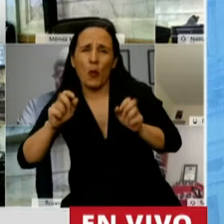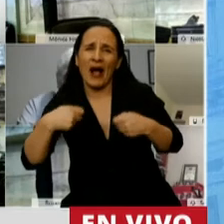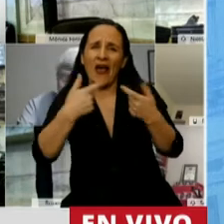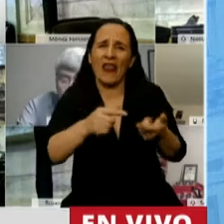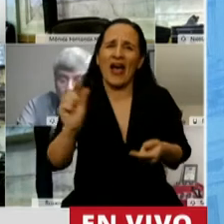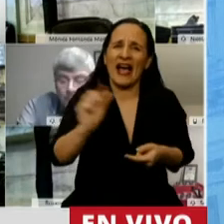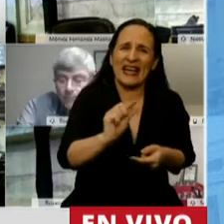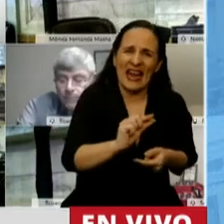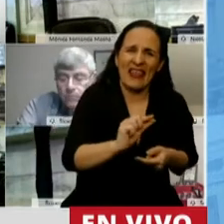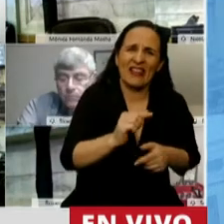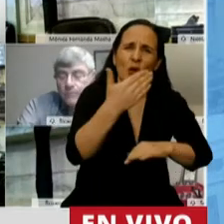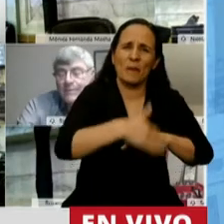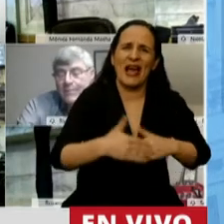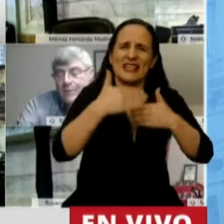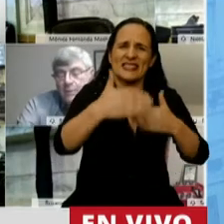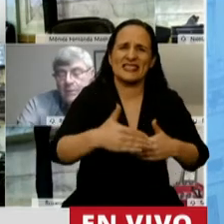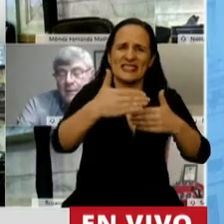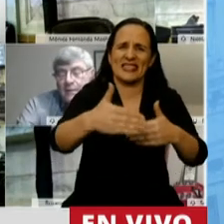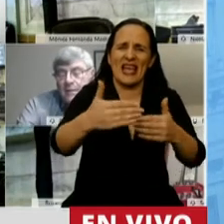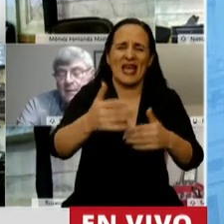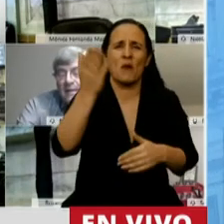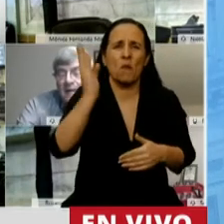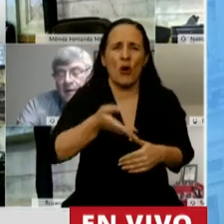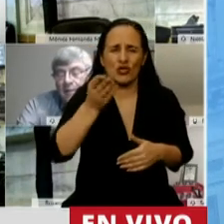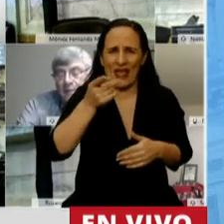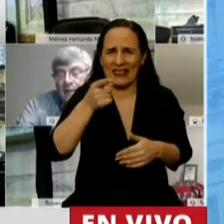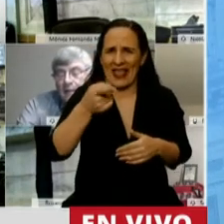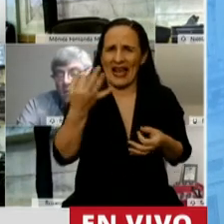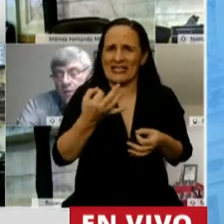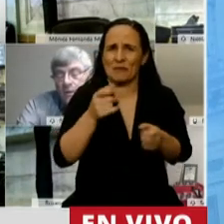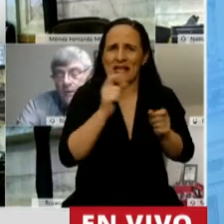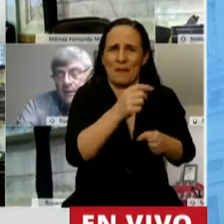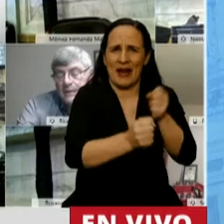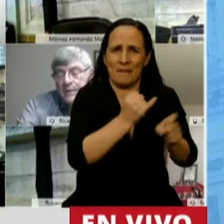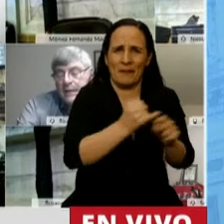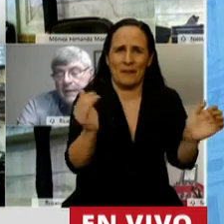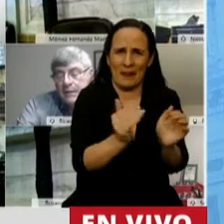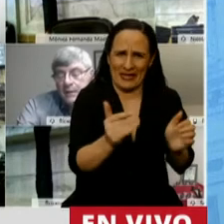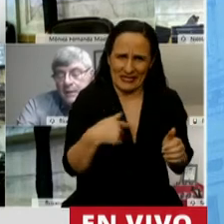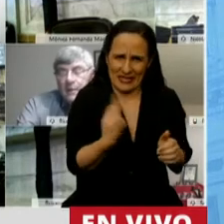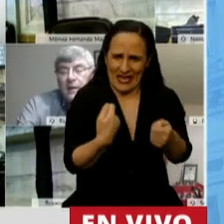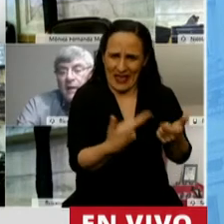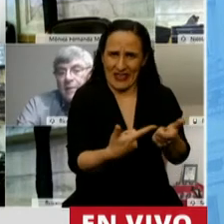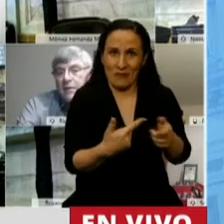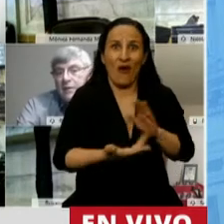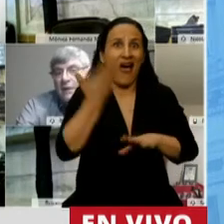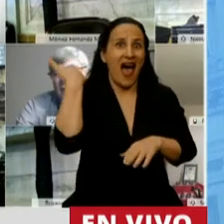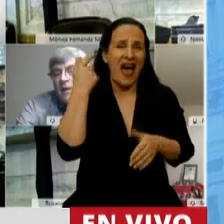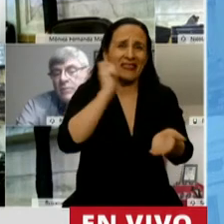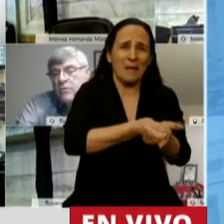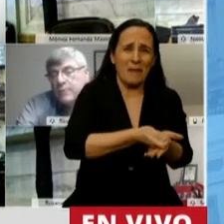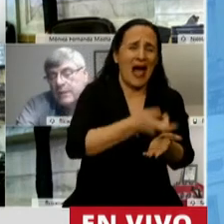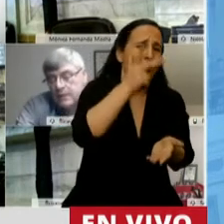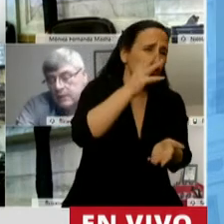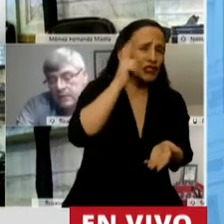financiamiento a largo plazo y tasas promocionales, algo que las pymes siempre pidieron. No hace más de un año pagaban tasas del 80